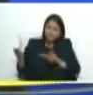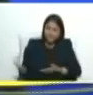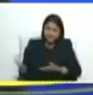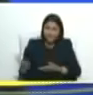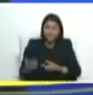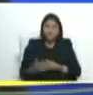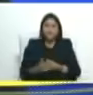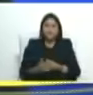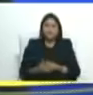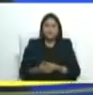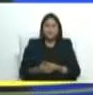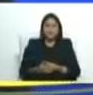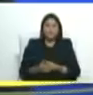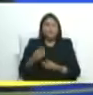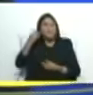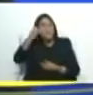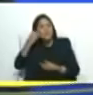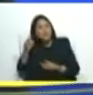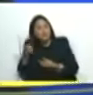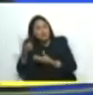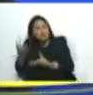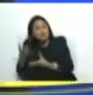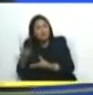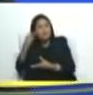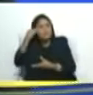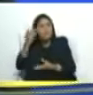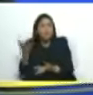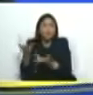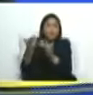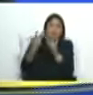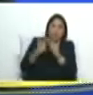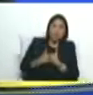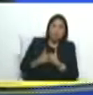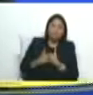intercambiando criterios evaluando